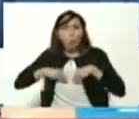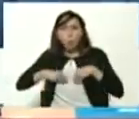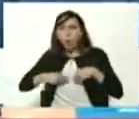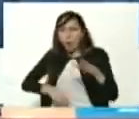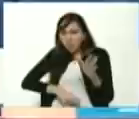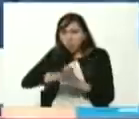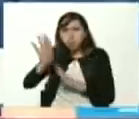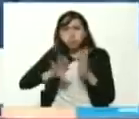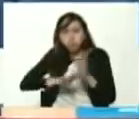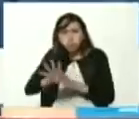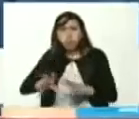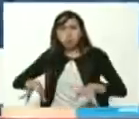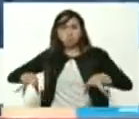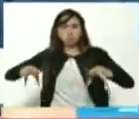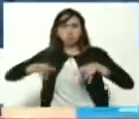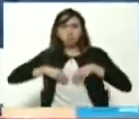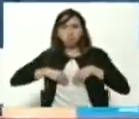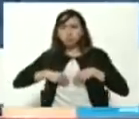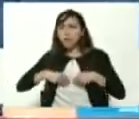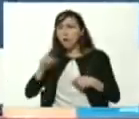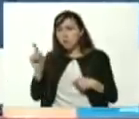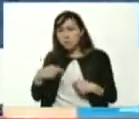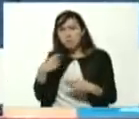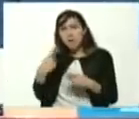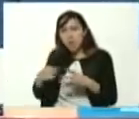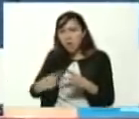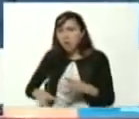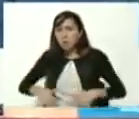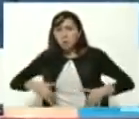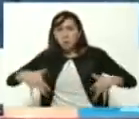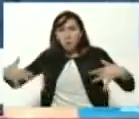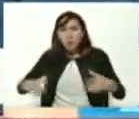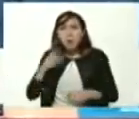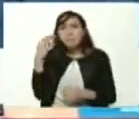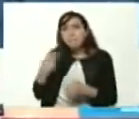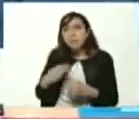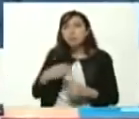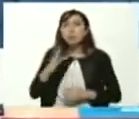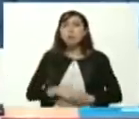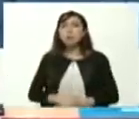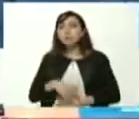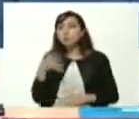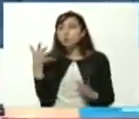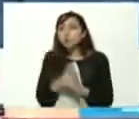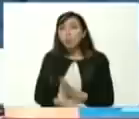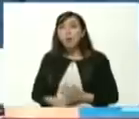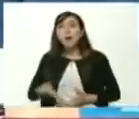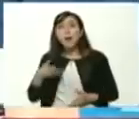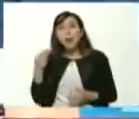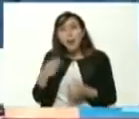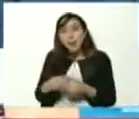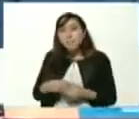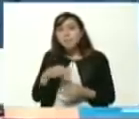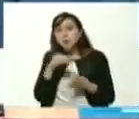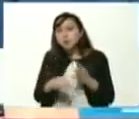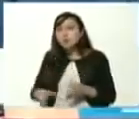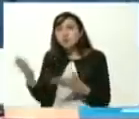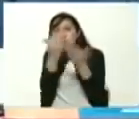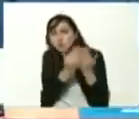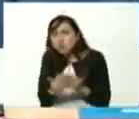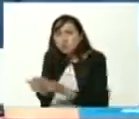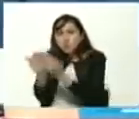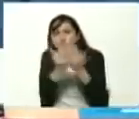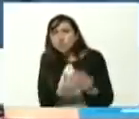a asumir la minería a asumir el petróleo a través de las carreras de los hidrocarburos la refinación la